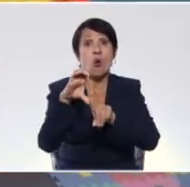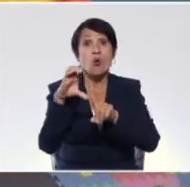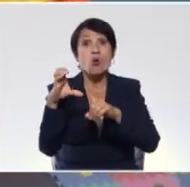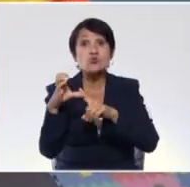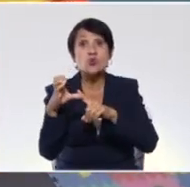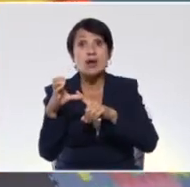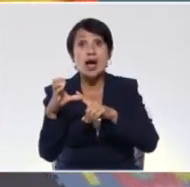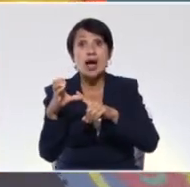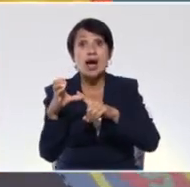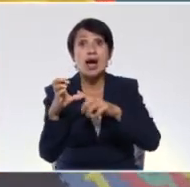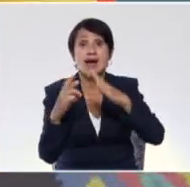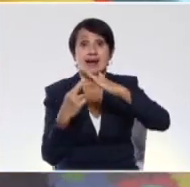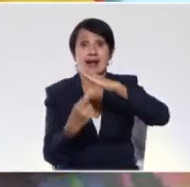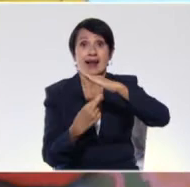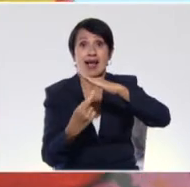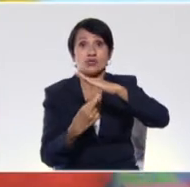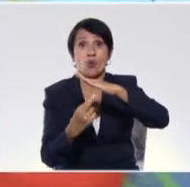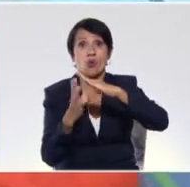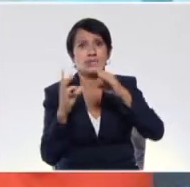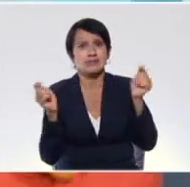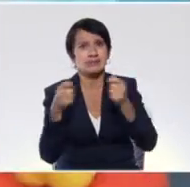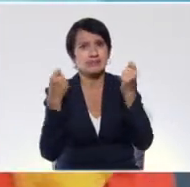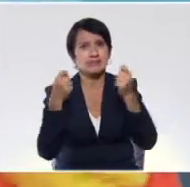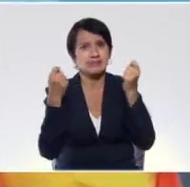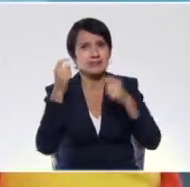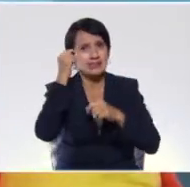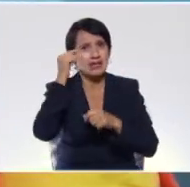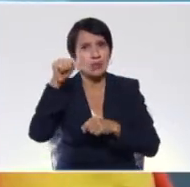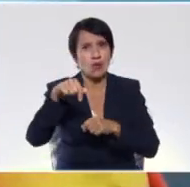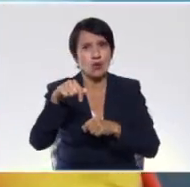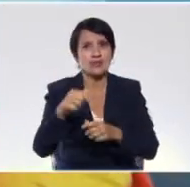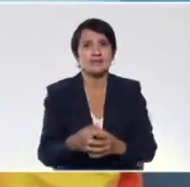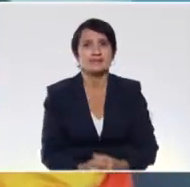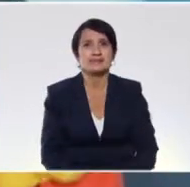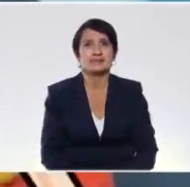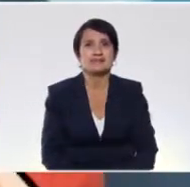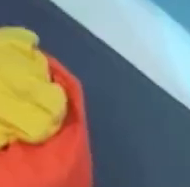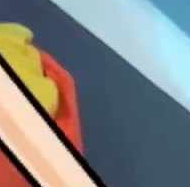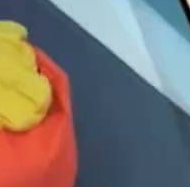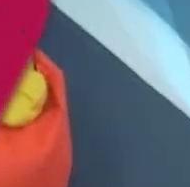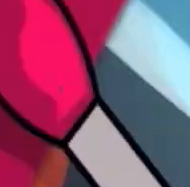recreación vemos qué se celebra, qué se conmemora tal día como hoy.